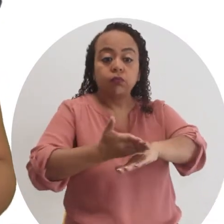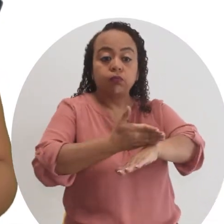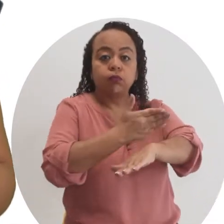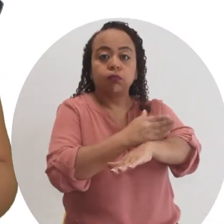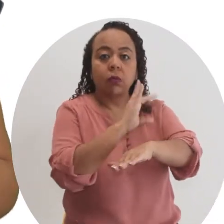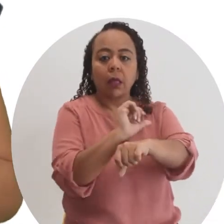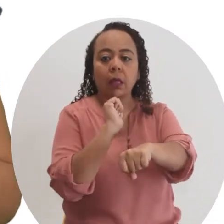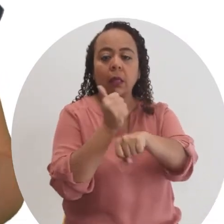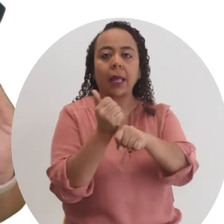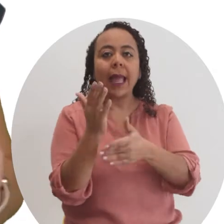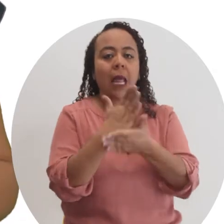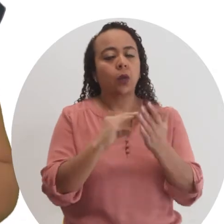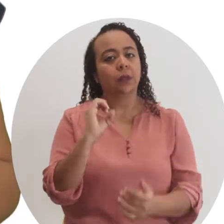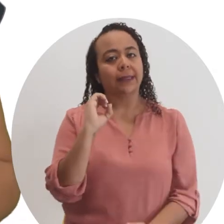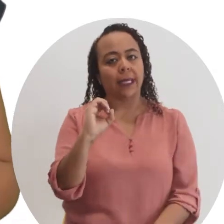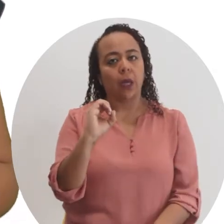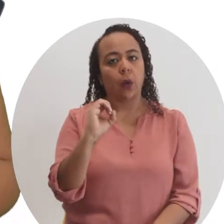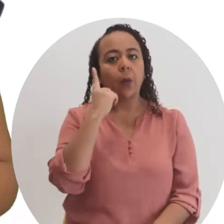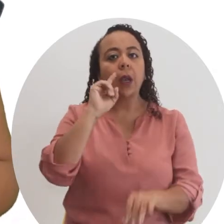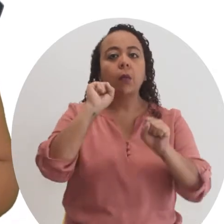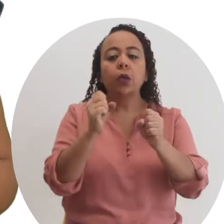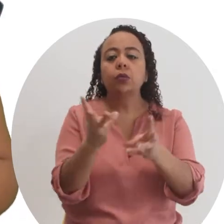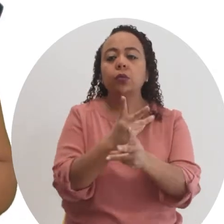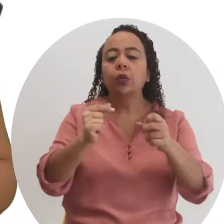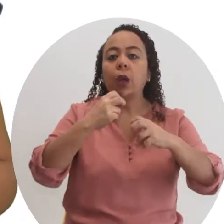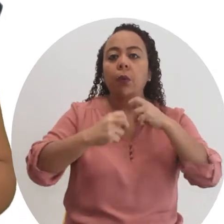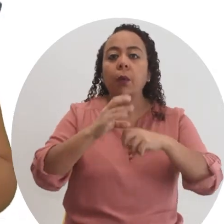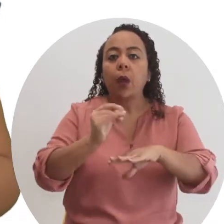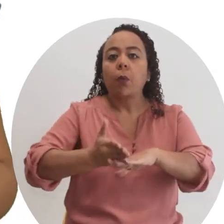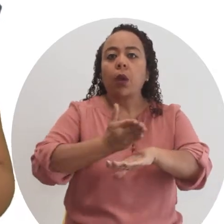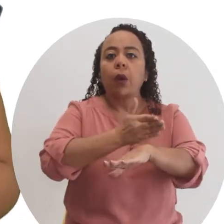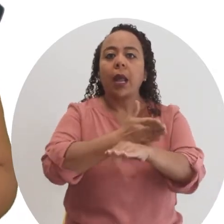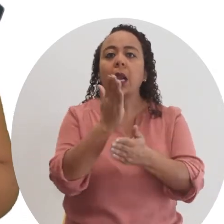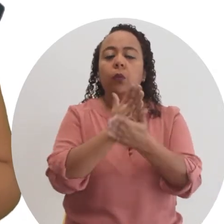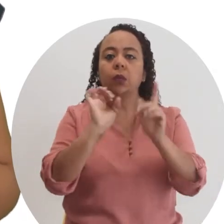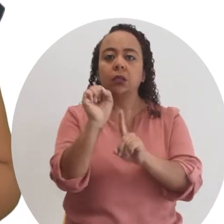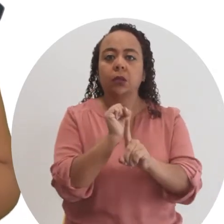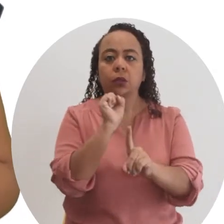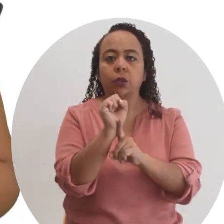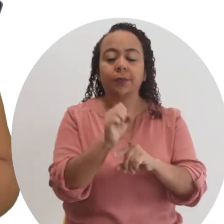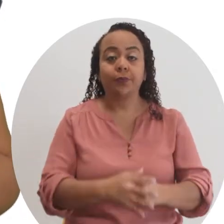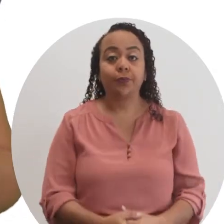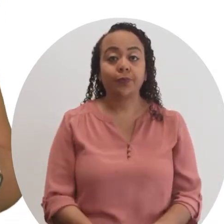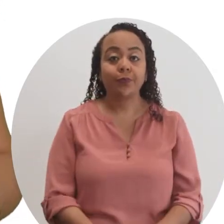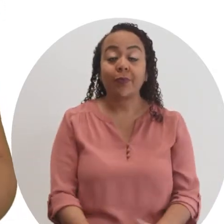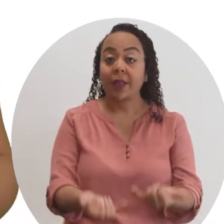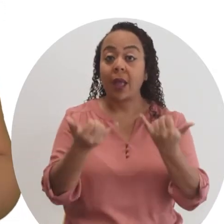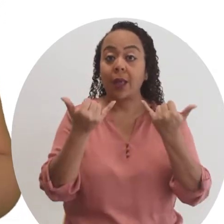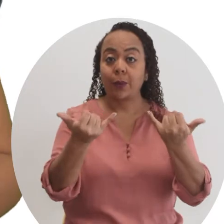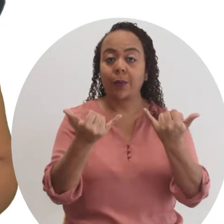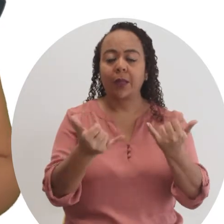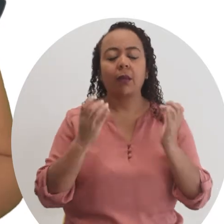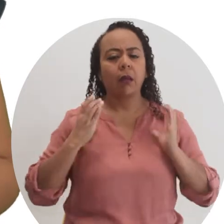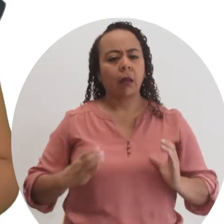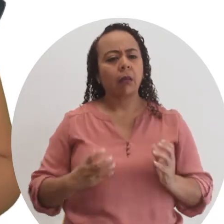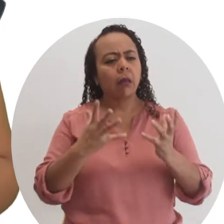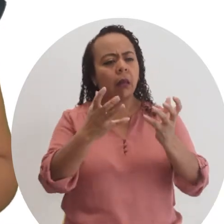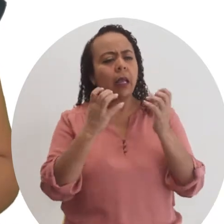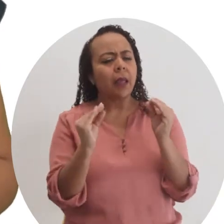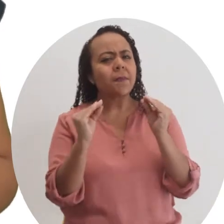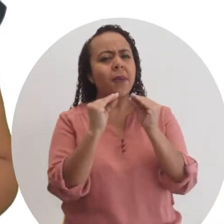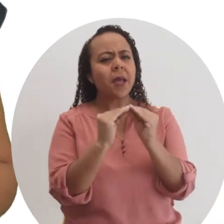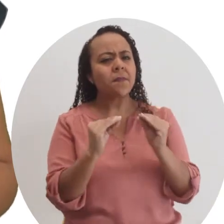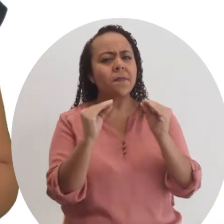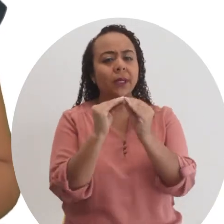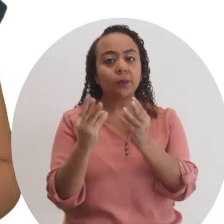mejorarlo o bien creamos algo de cero para solucionar un problema o mejorar una situación. Actualmente, la clientela